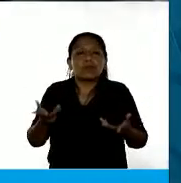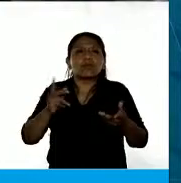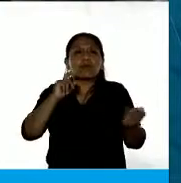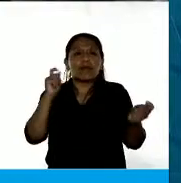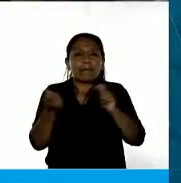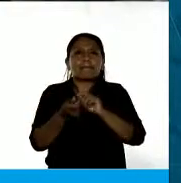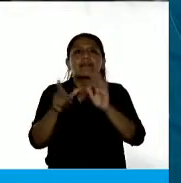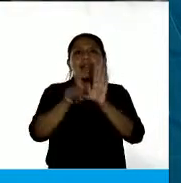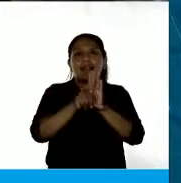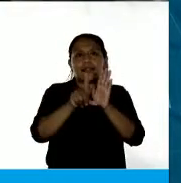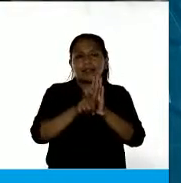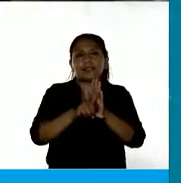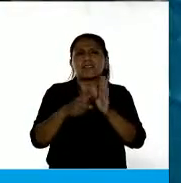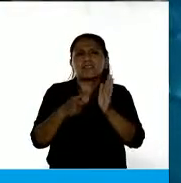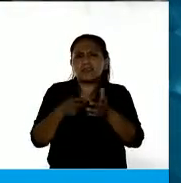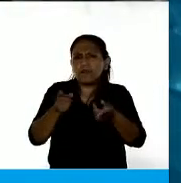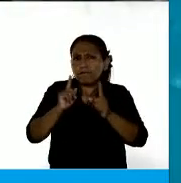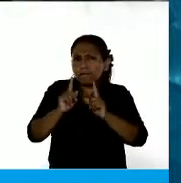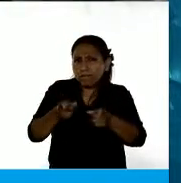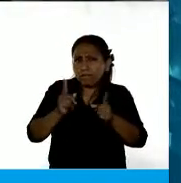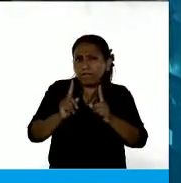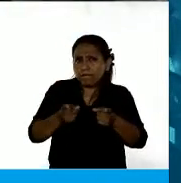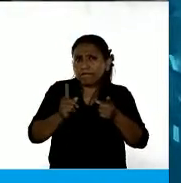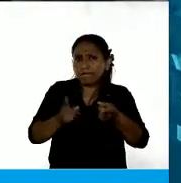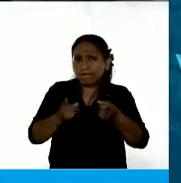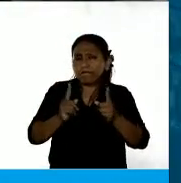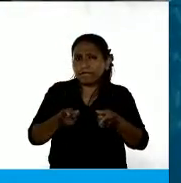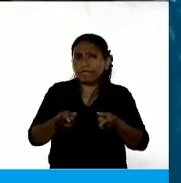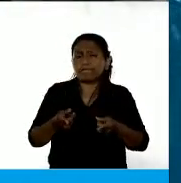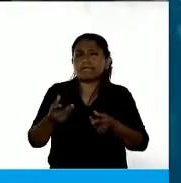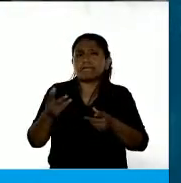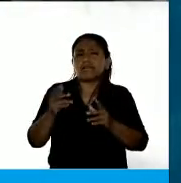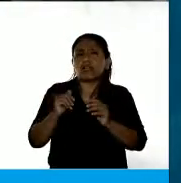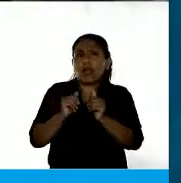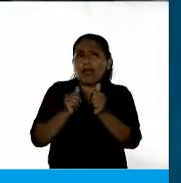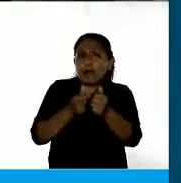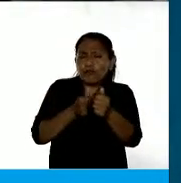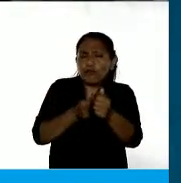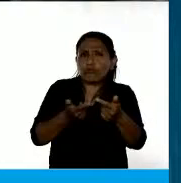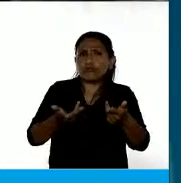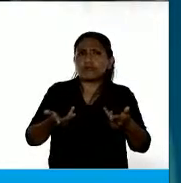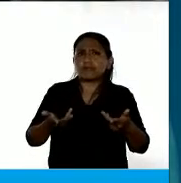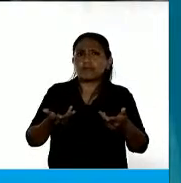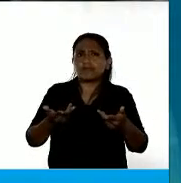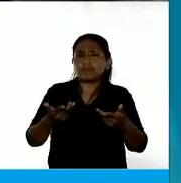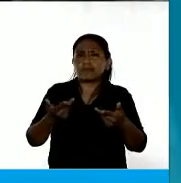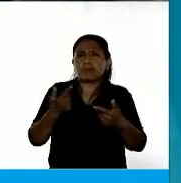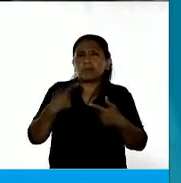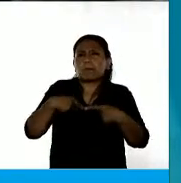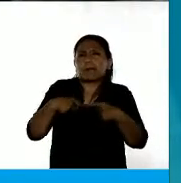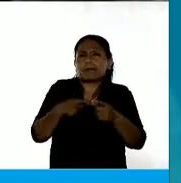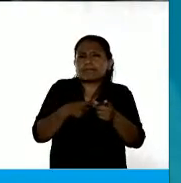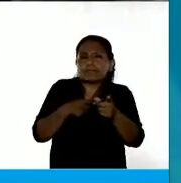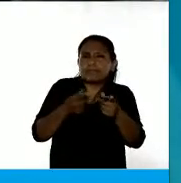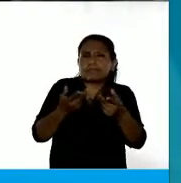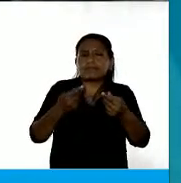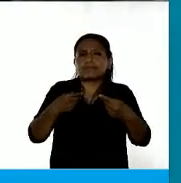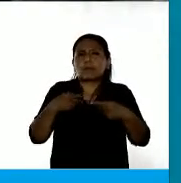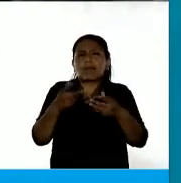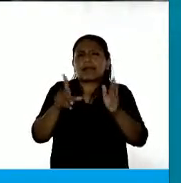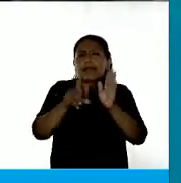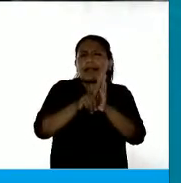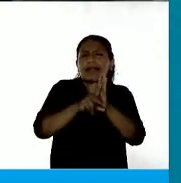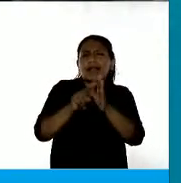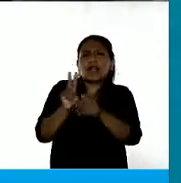la ley. Y eso sigue pasando. Nos acosan. Por más que hayamos modificado la ley de